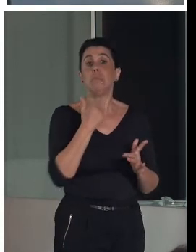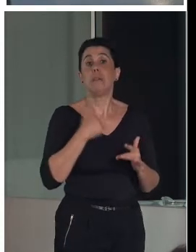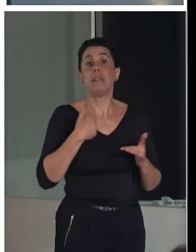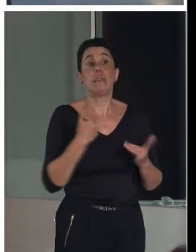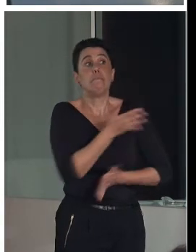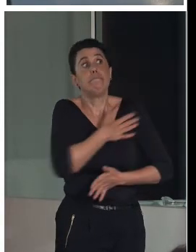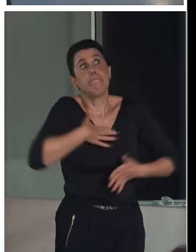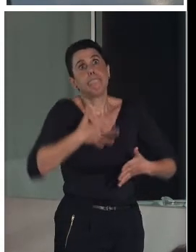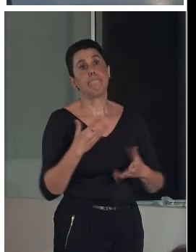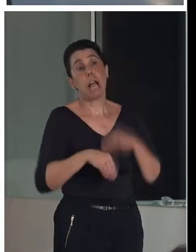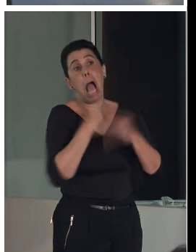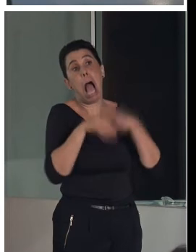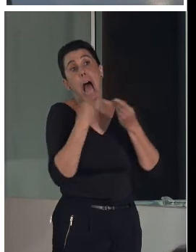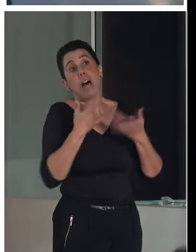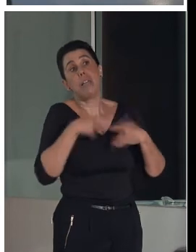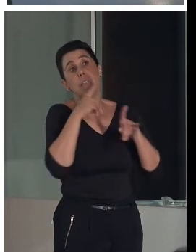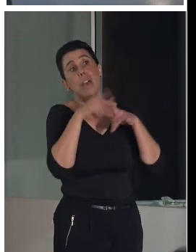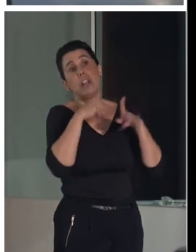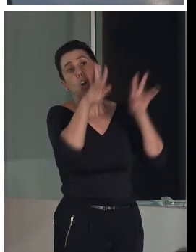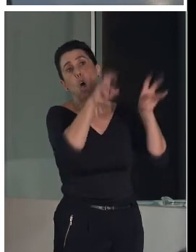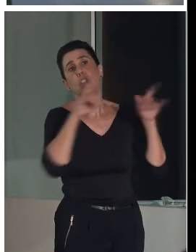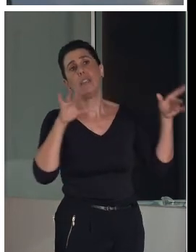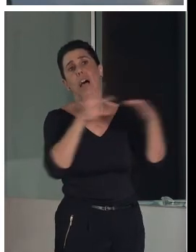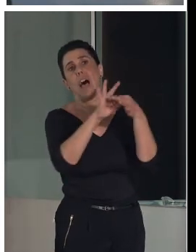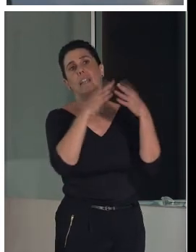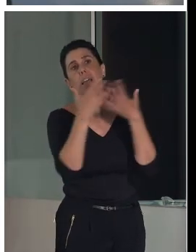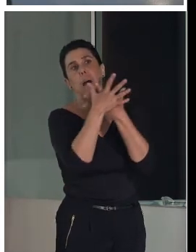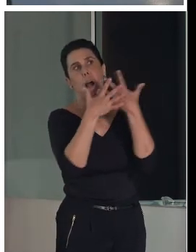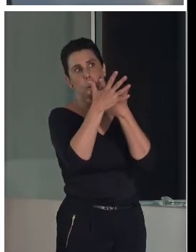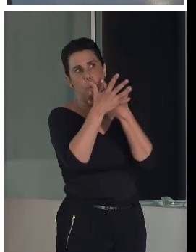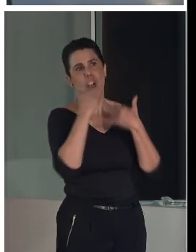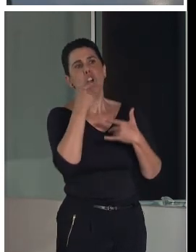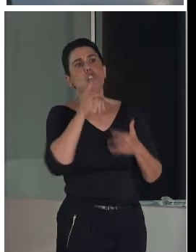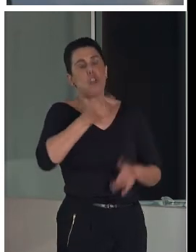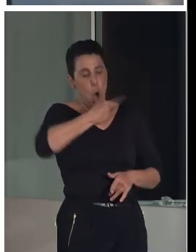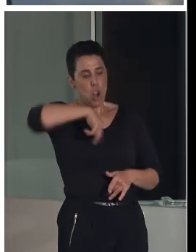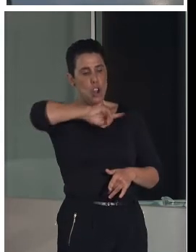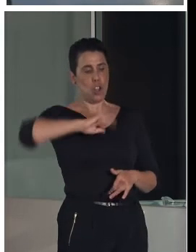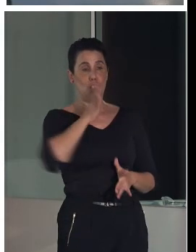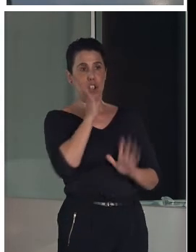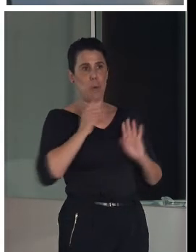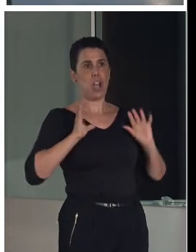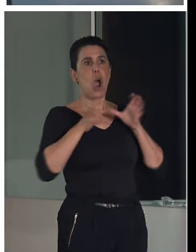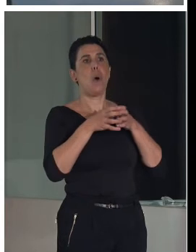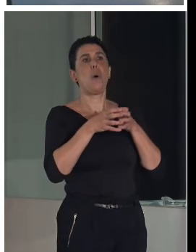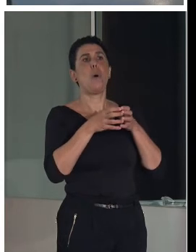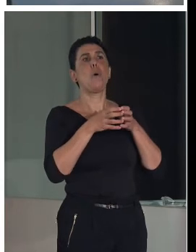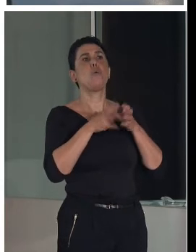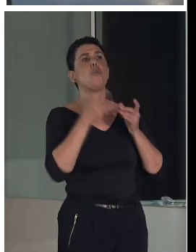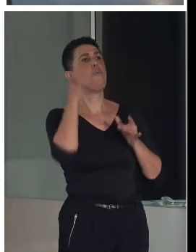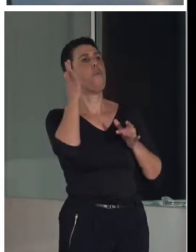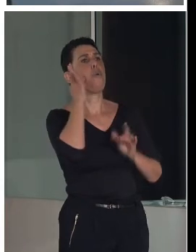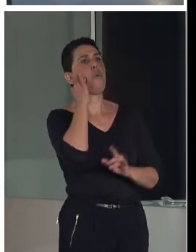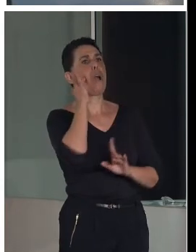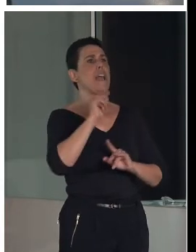cosas de mudéjar. Llevamos ya una pequeña trayectoria, y digo siempre en plural, porque hemos sido un equipo de mujeres, además, cuatro primero,